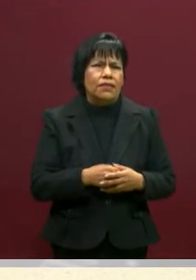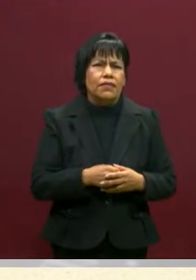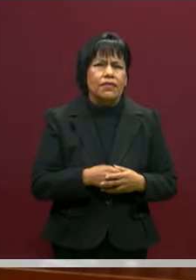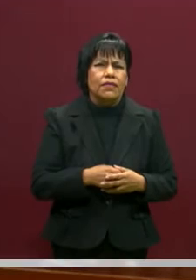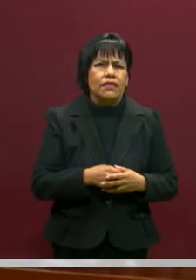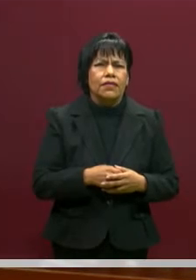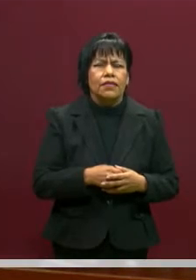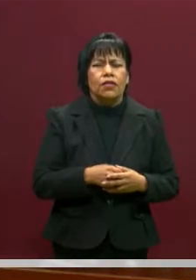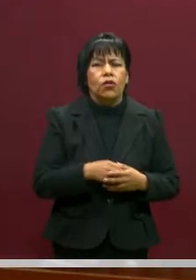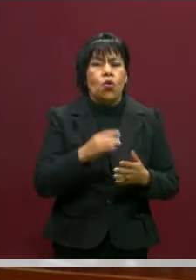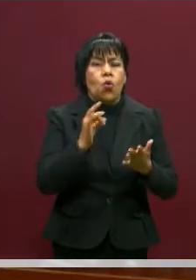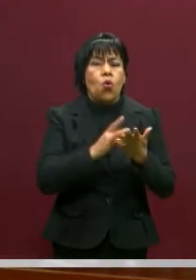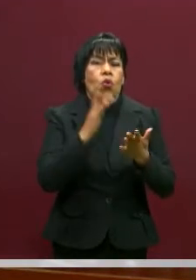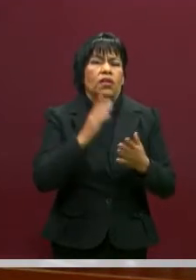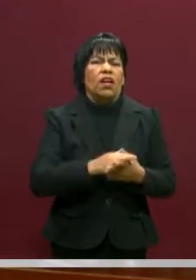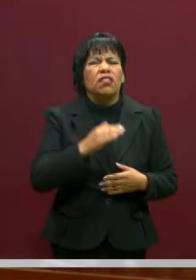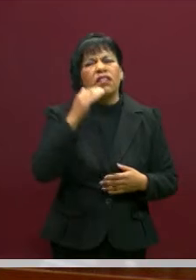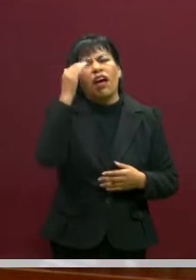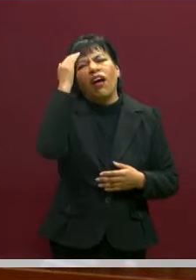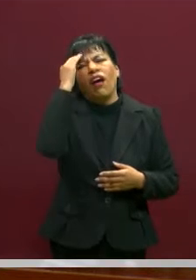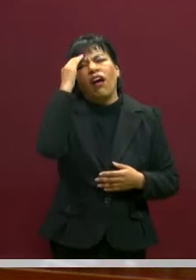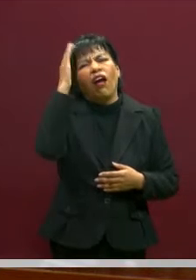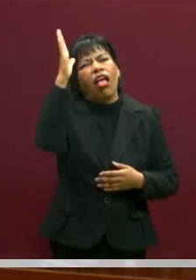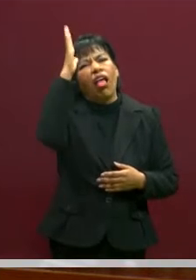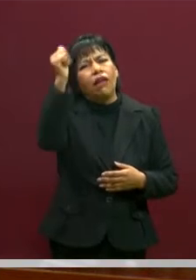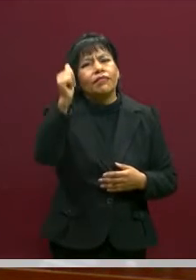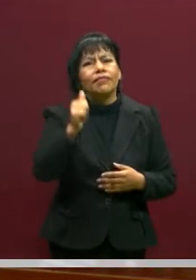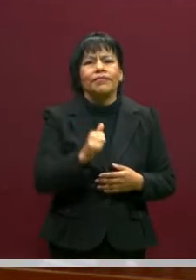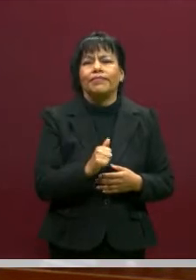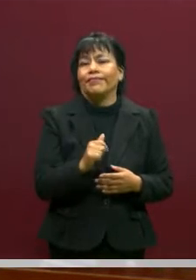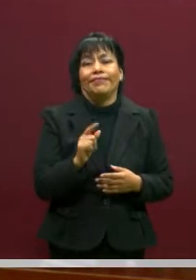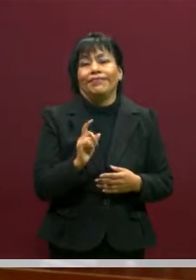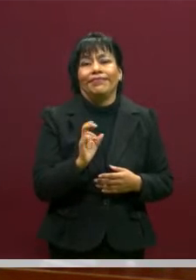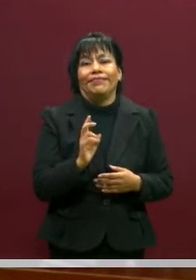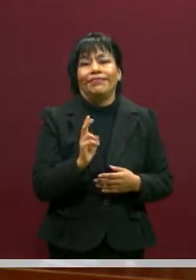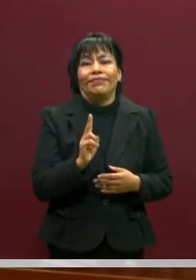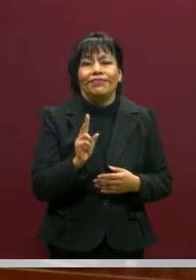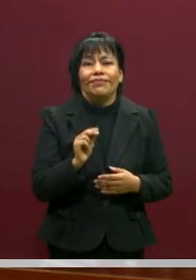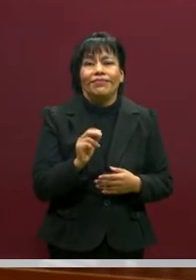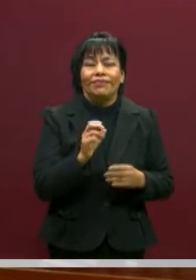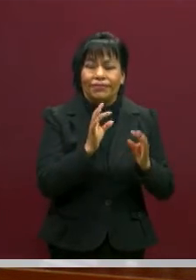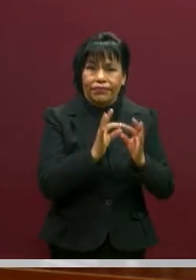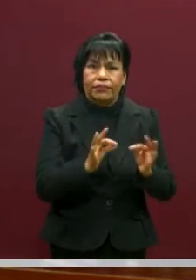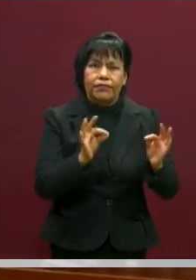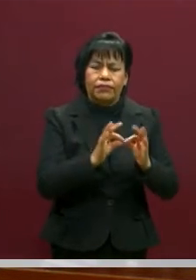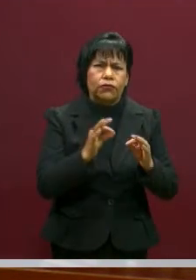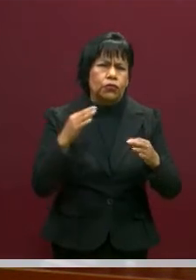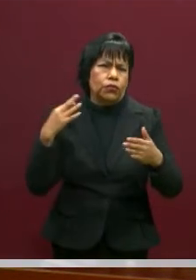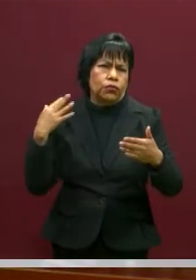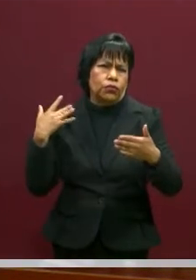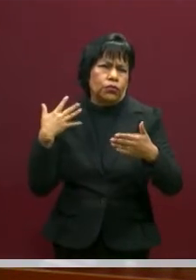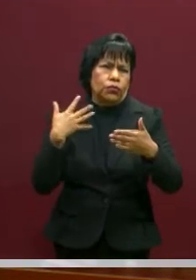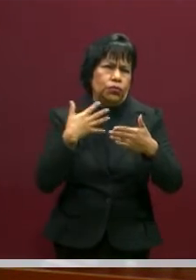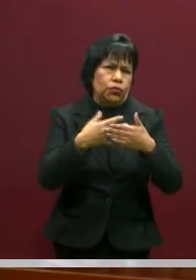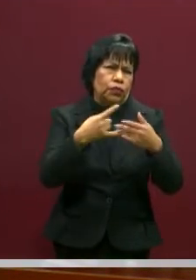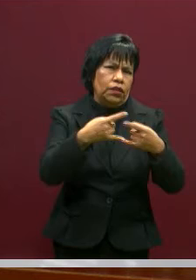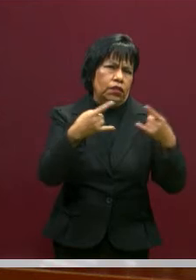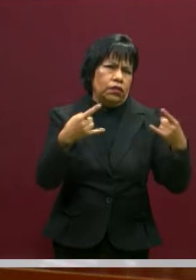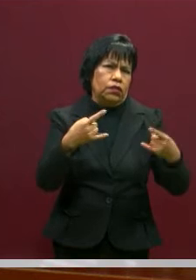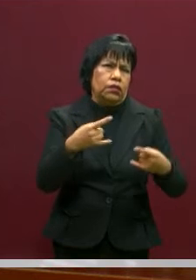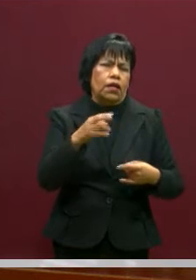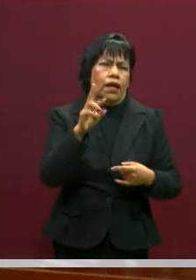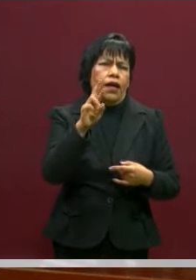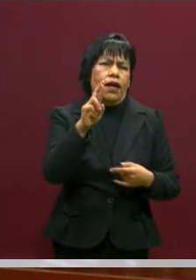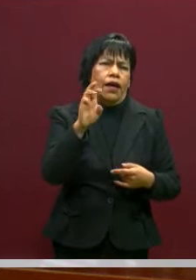solo a lo racional. Por eso quise colocar esta laminita. Inclusive, a lo largo de la historia, Descartes, René